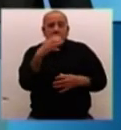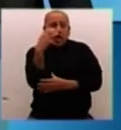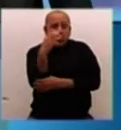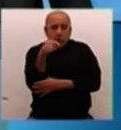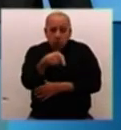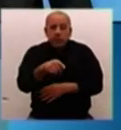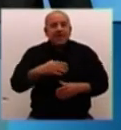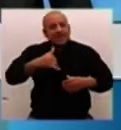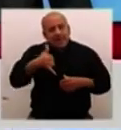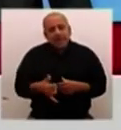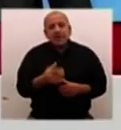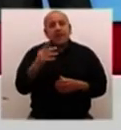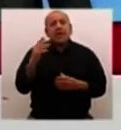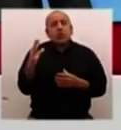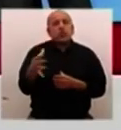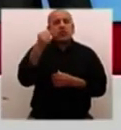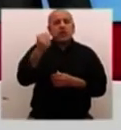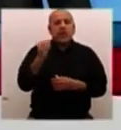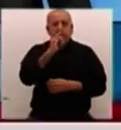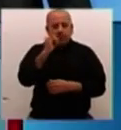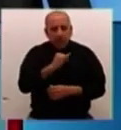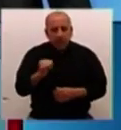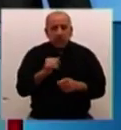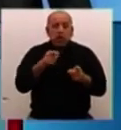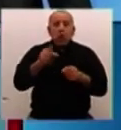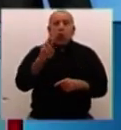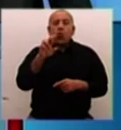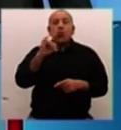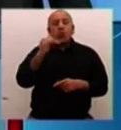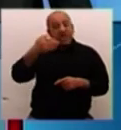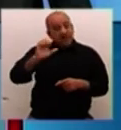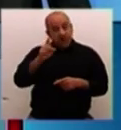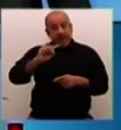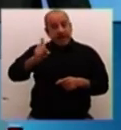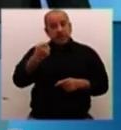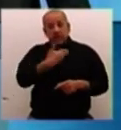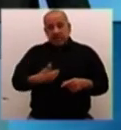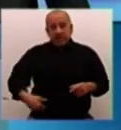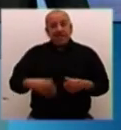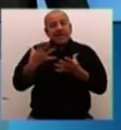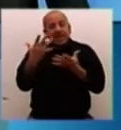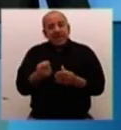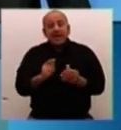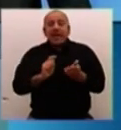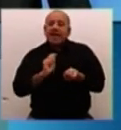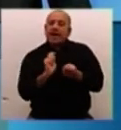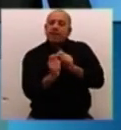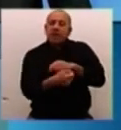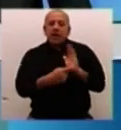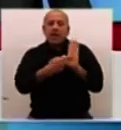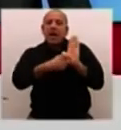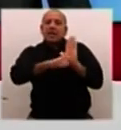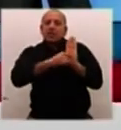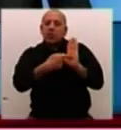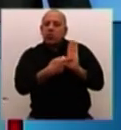transforme en un no a la paz. Y eso Uribe tampoco lo quiere. Y él quiere, sobre todo, cambiar el artículo de reinserción política de las FARC.